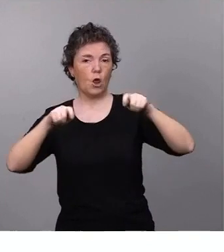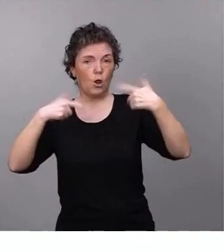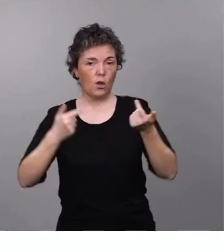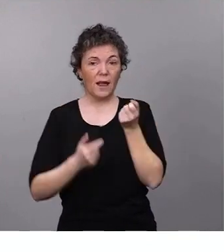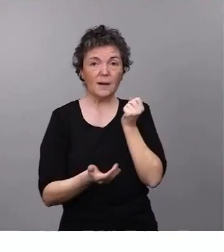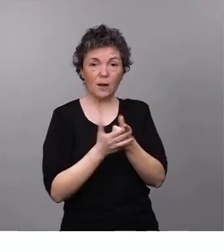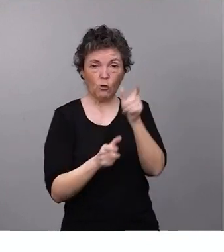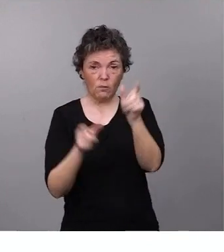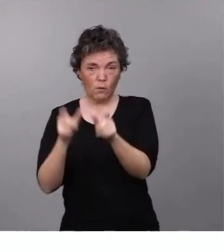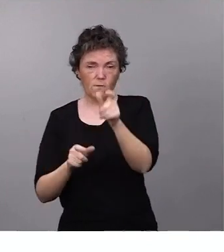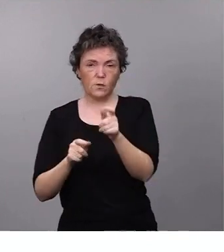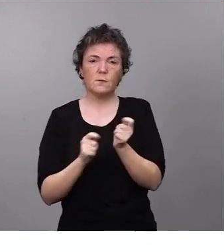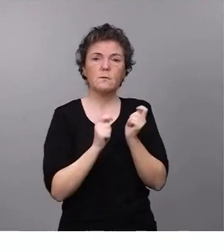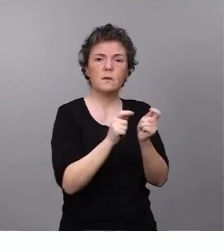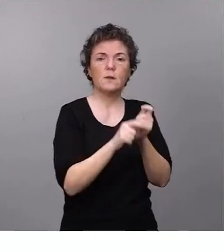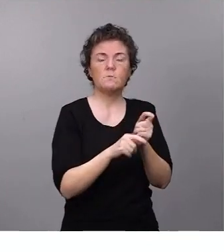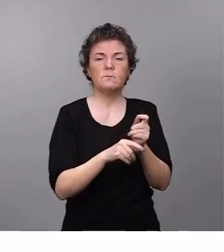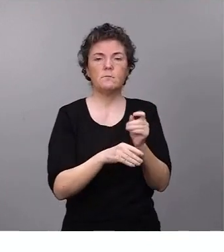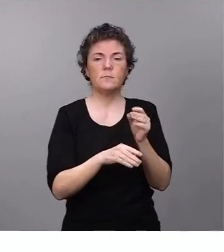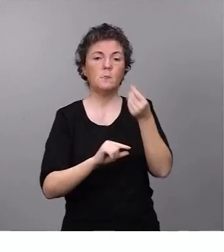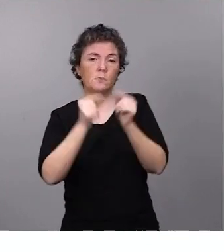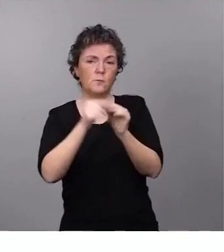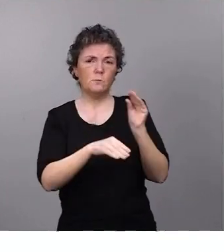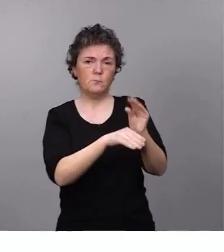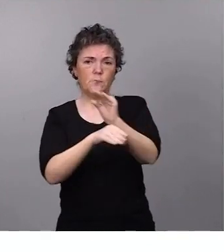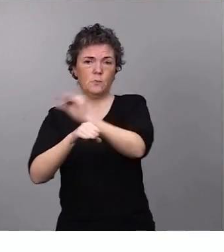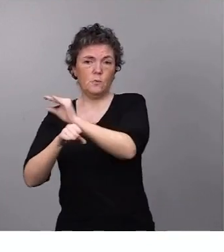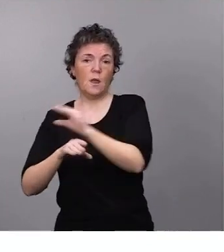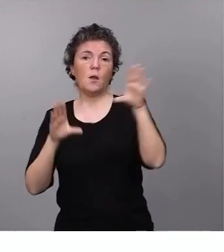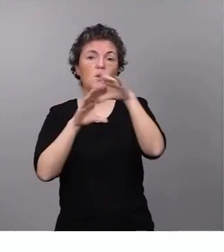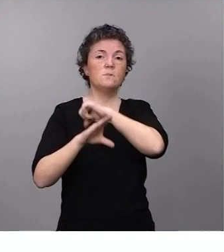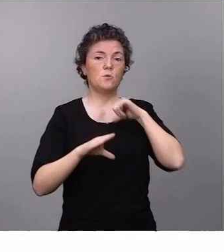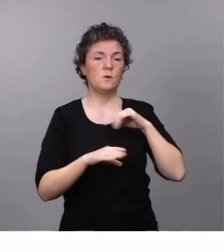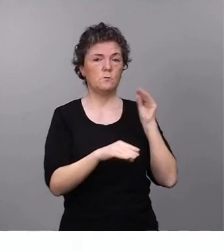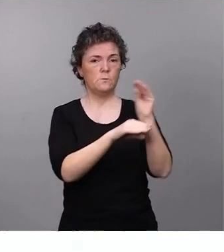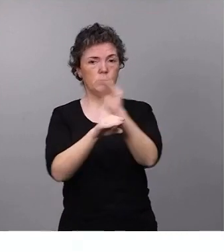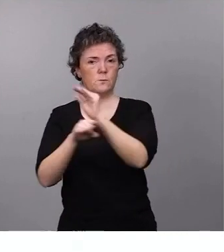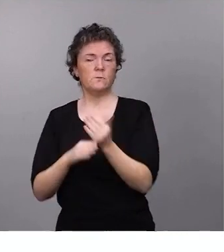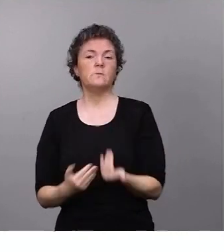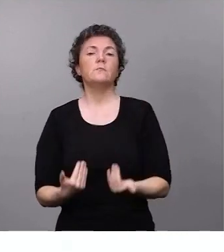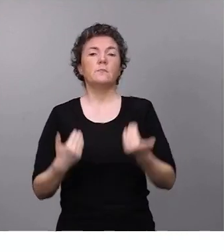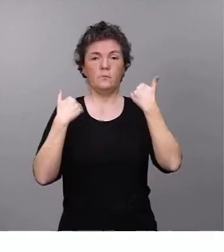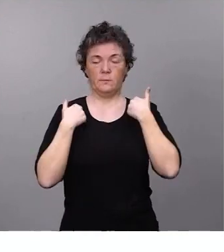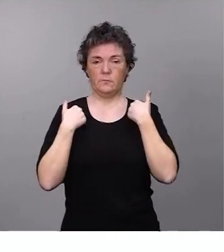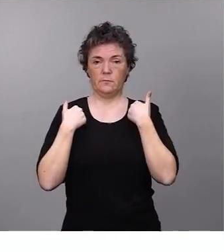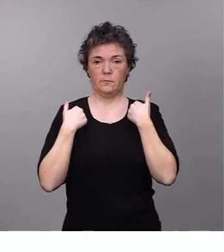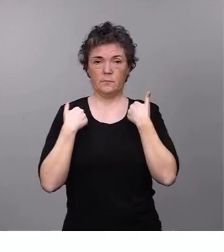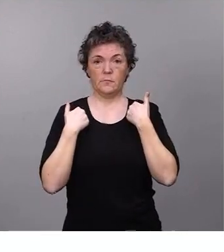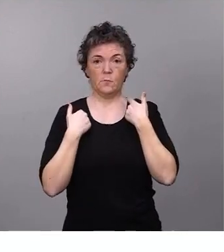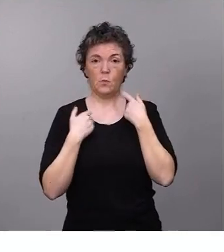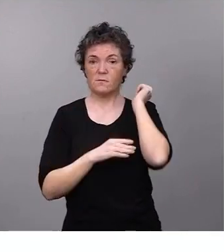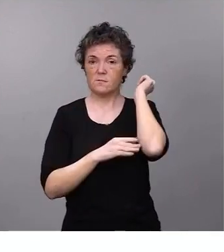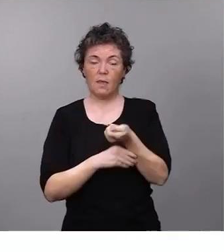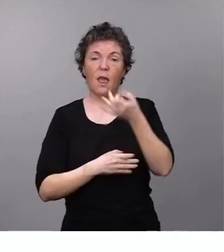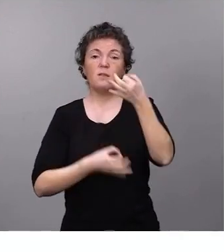transferirán las partidas correspondientes a cada una de las comunidades autónomas que son quienes, en virtud de sentencia del Tribunal Constitucional,